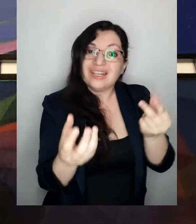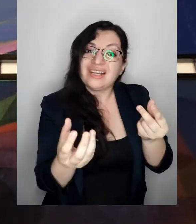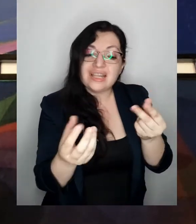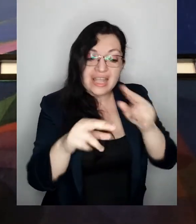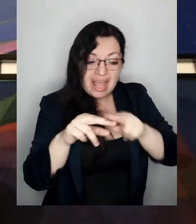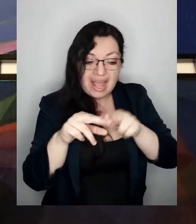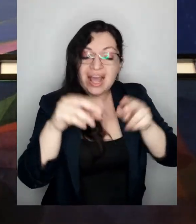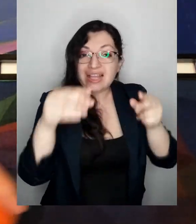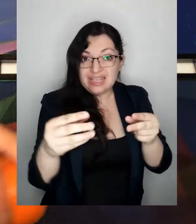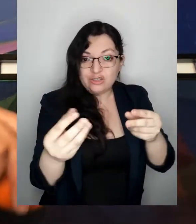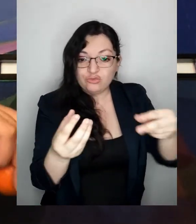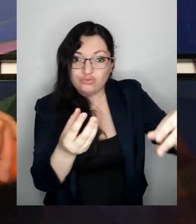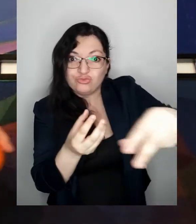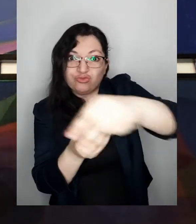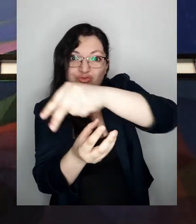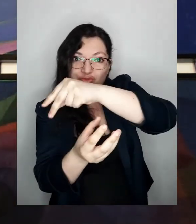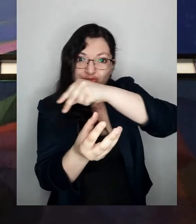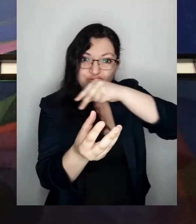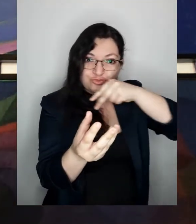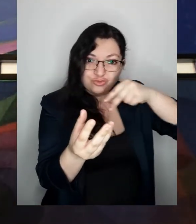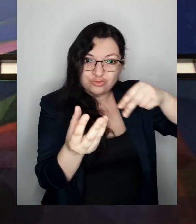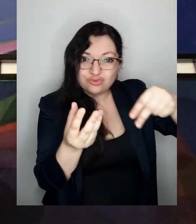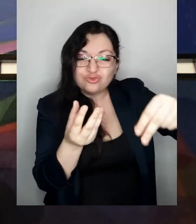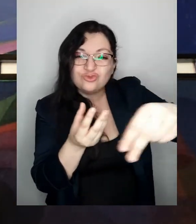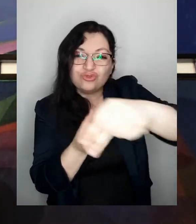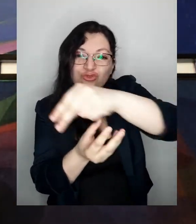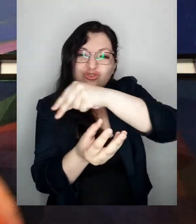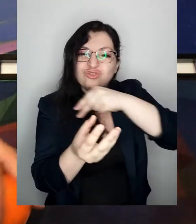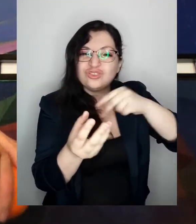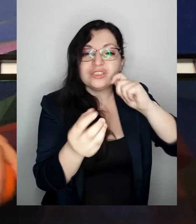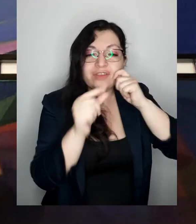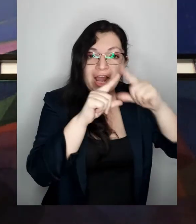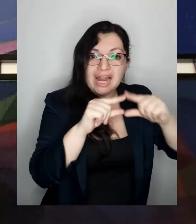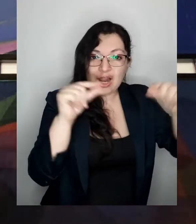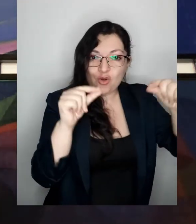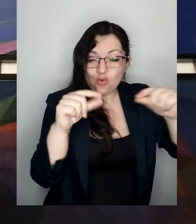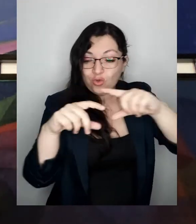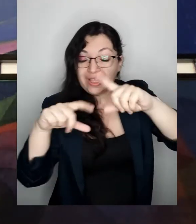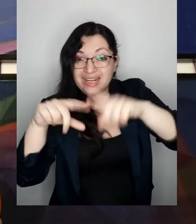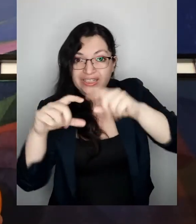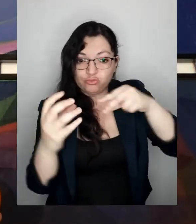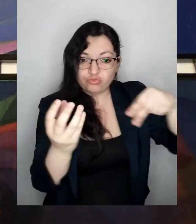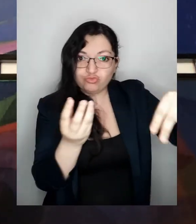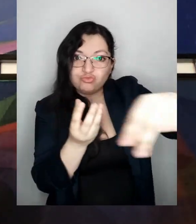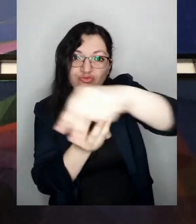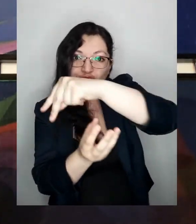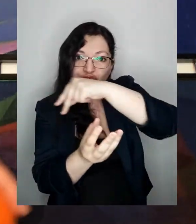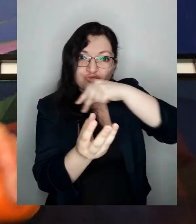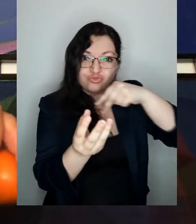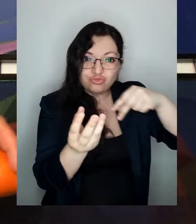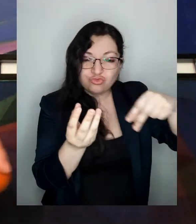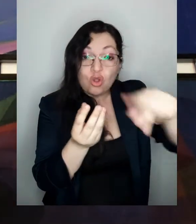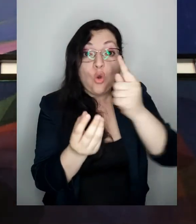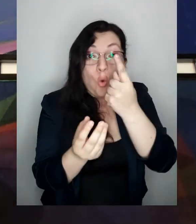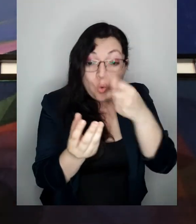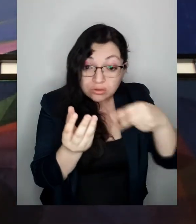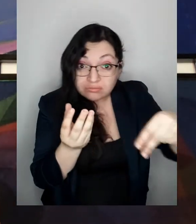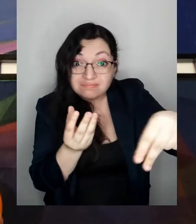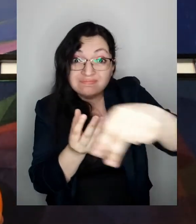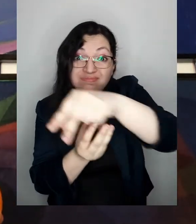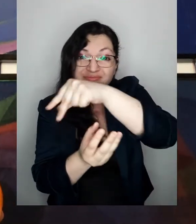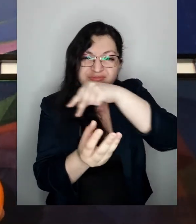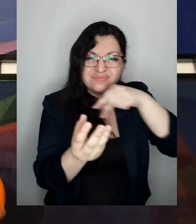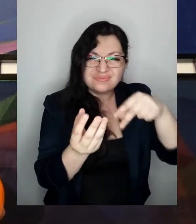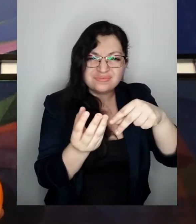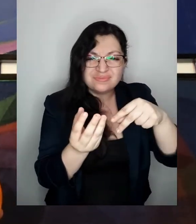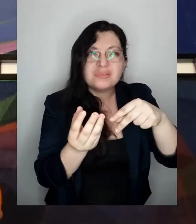de estar haciendo que la luna de vueltas en torno a la tierra cada vuelta en realidad se